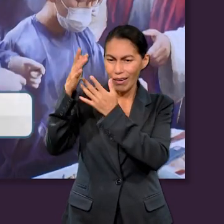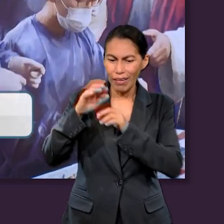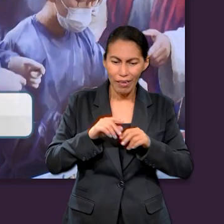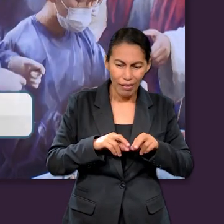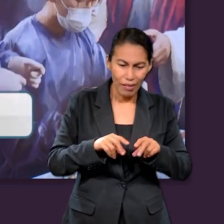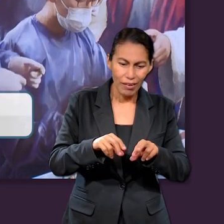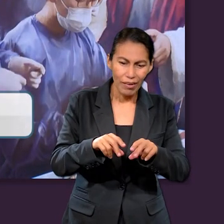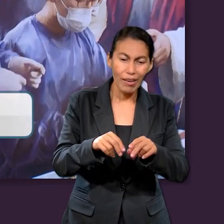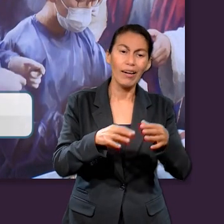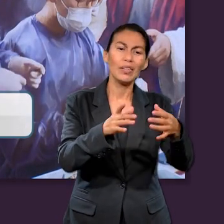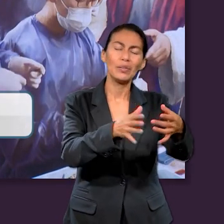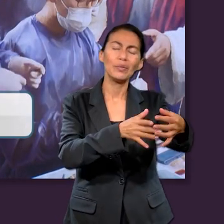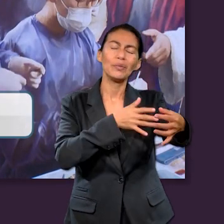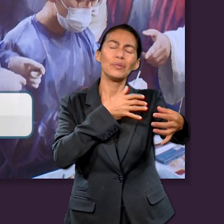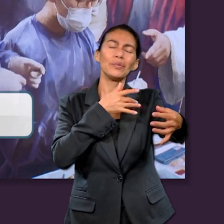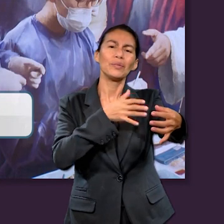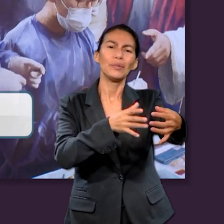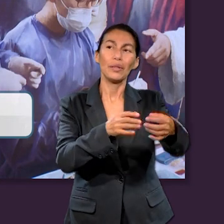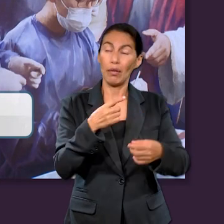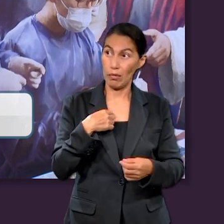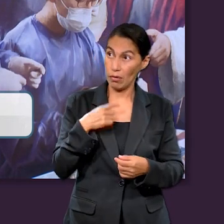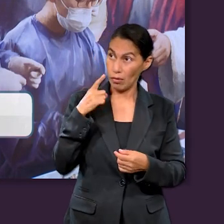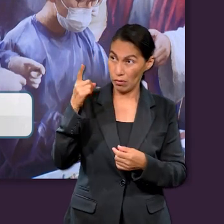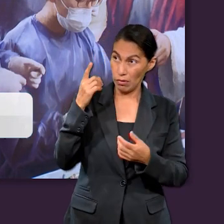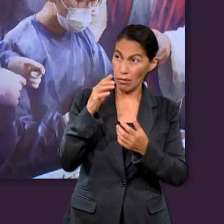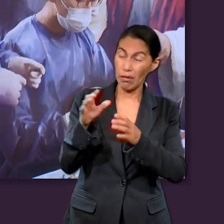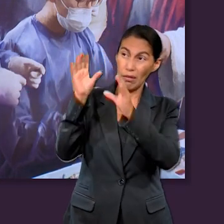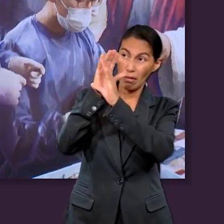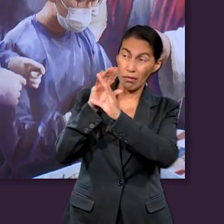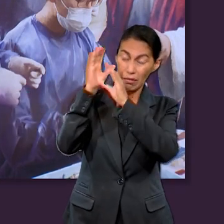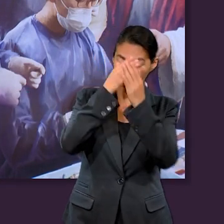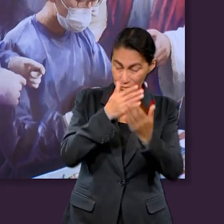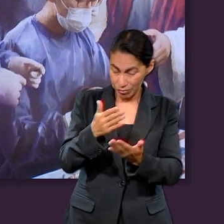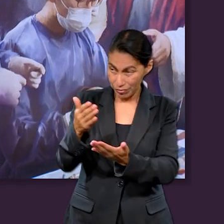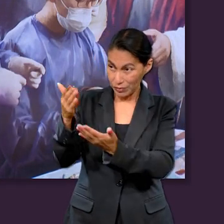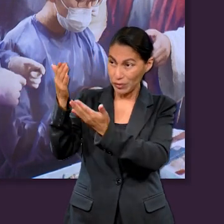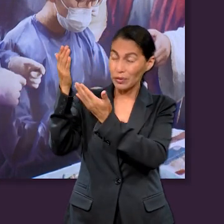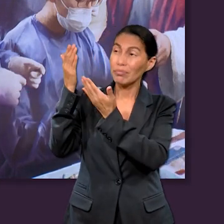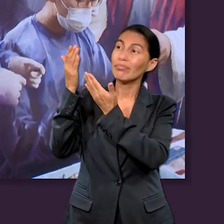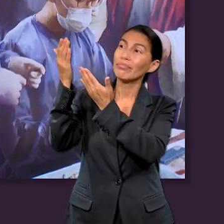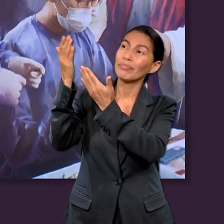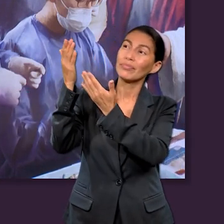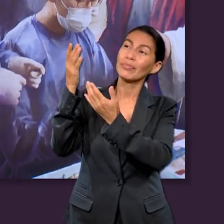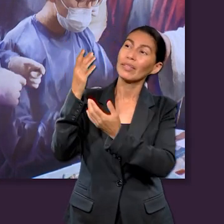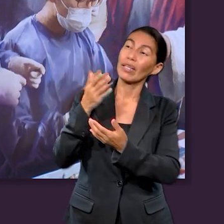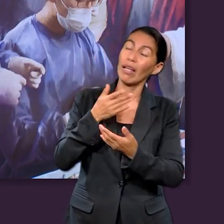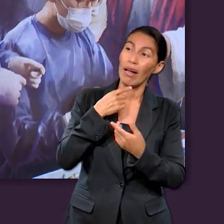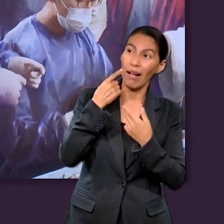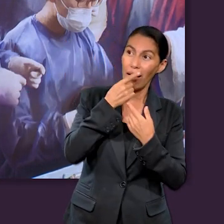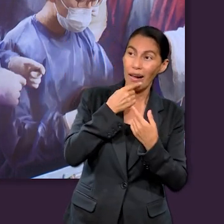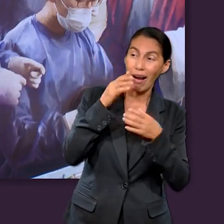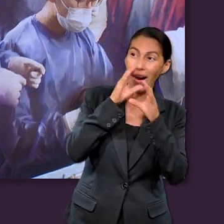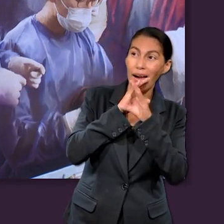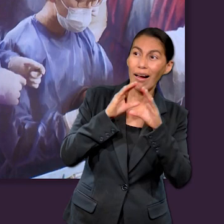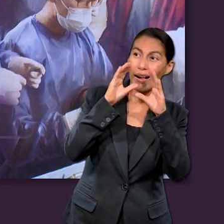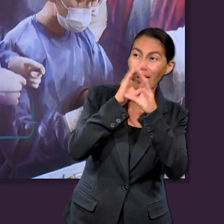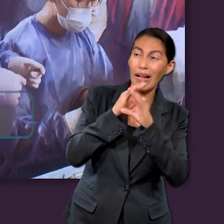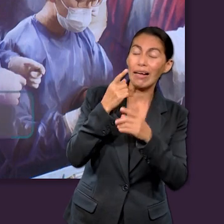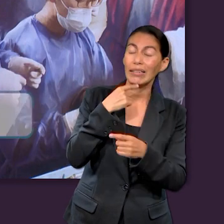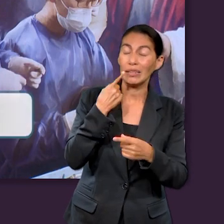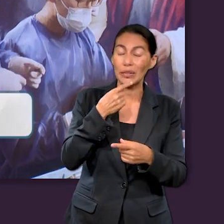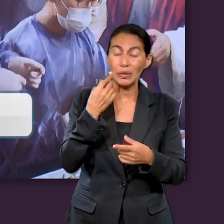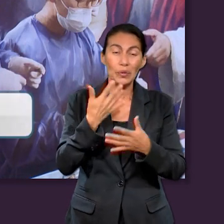te alabaré con instrumento de salterio. Dios mío, tu lealtad cantaré a ti en el arpa santo de Israel.